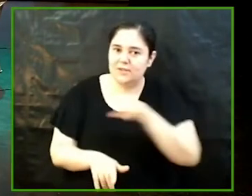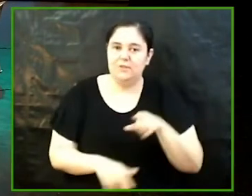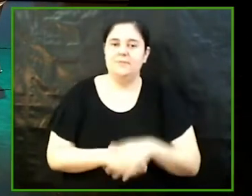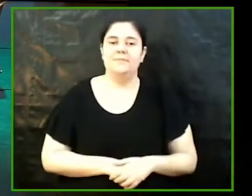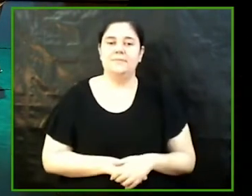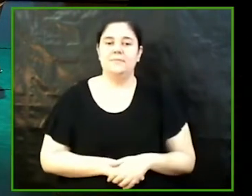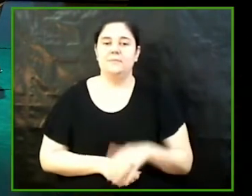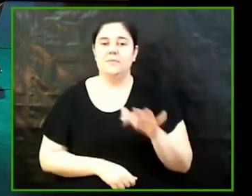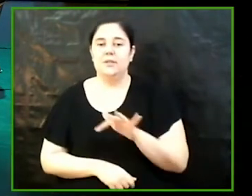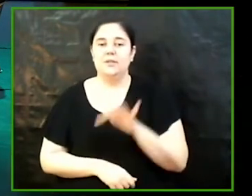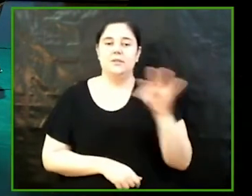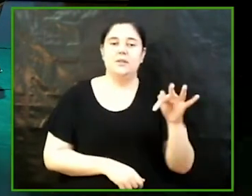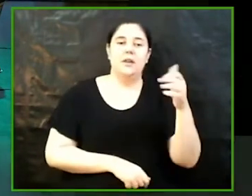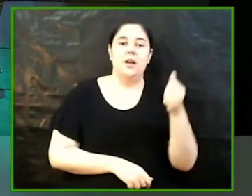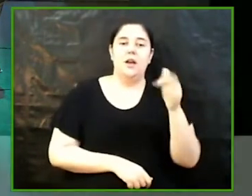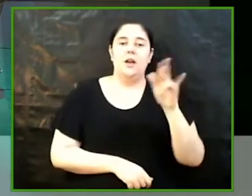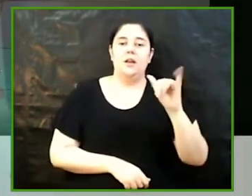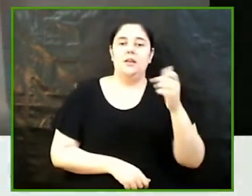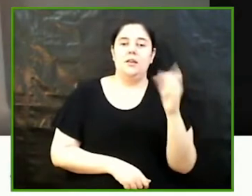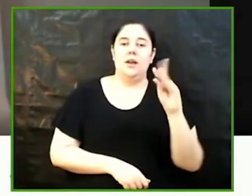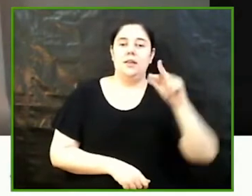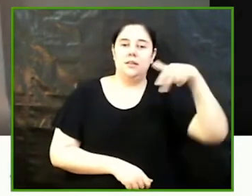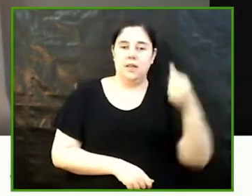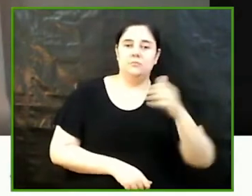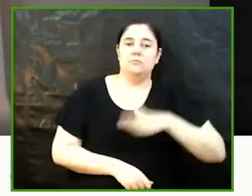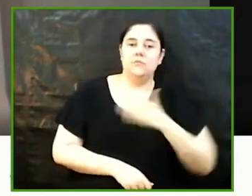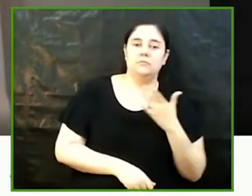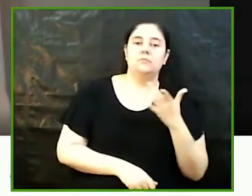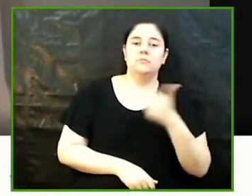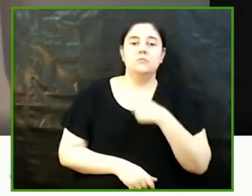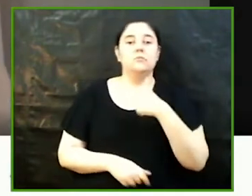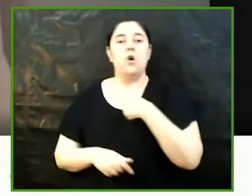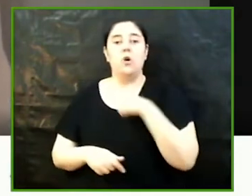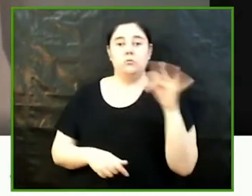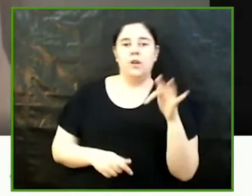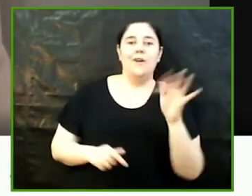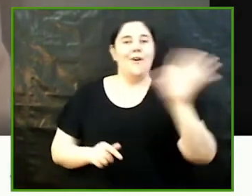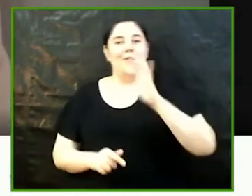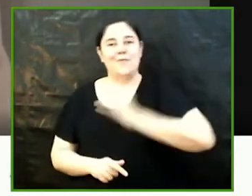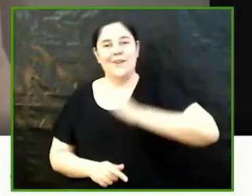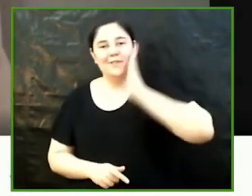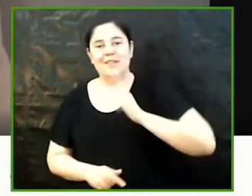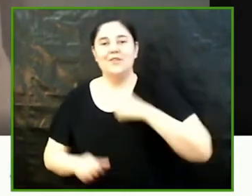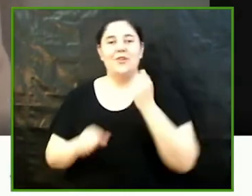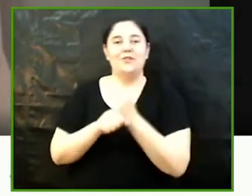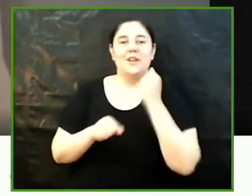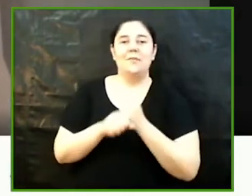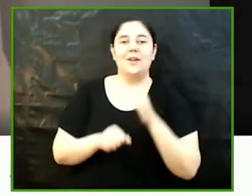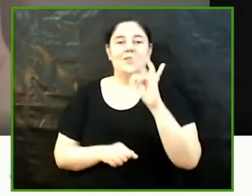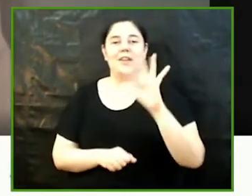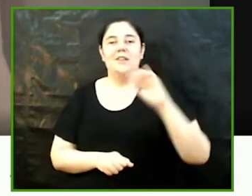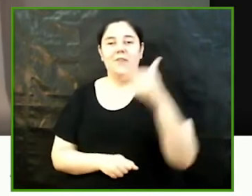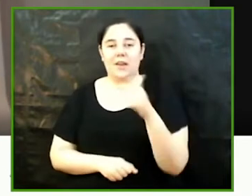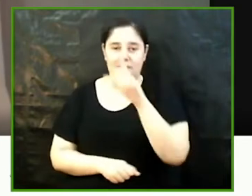Ariadna Buenos días a todos y a todas en mi trabajo de fin de grado que como bien se ha dicho se